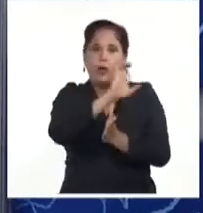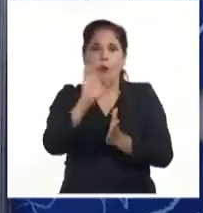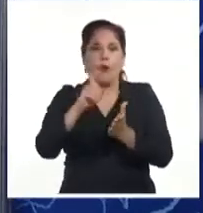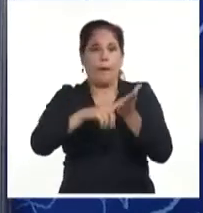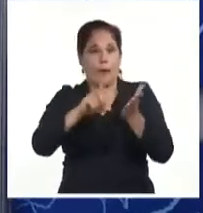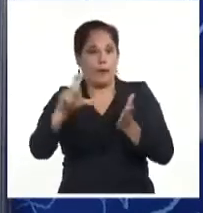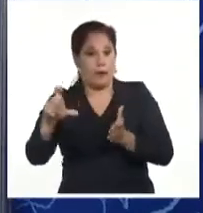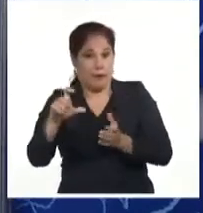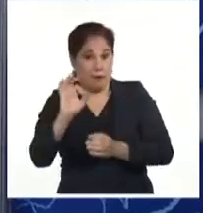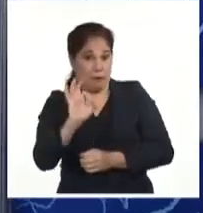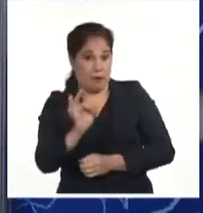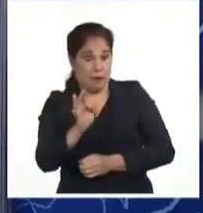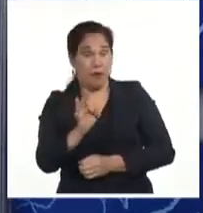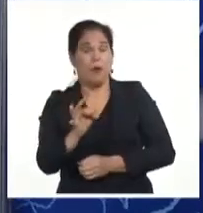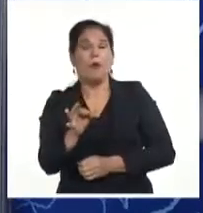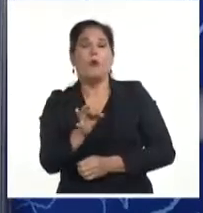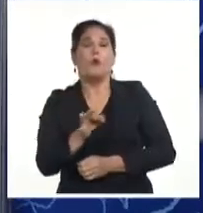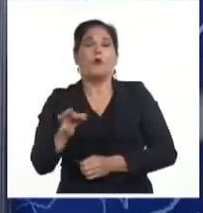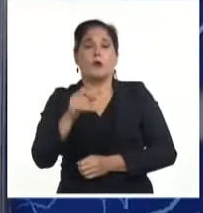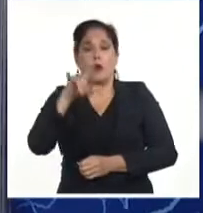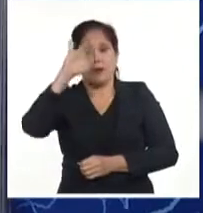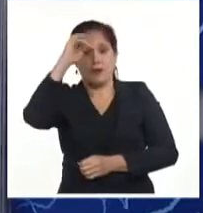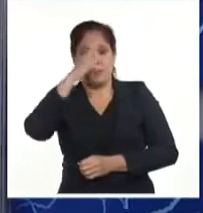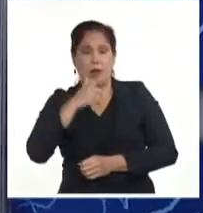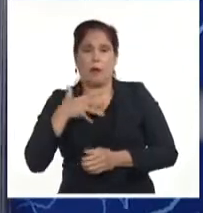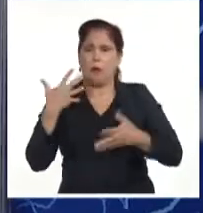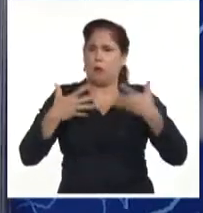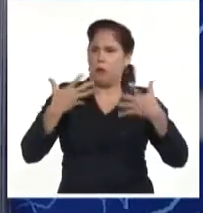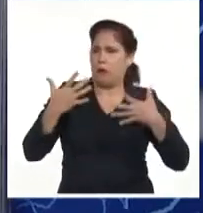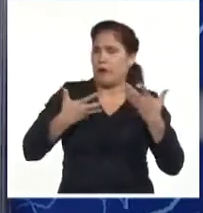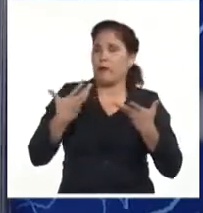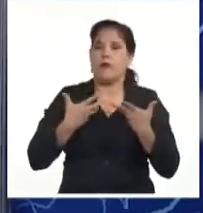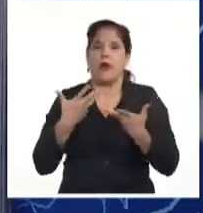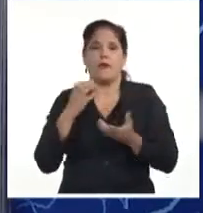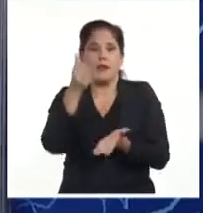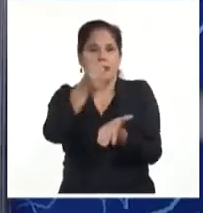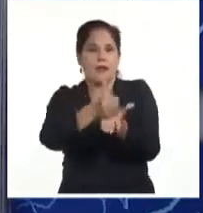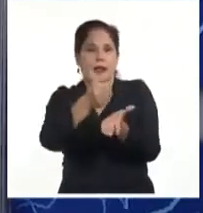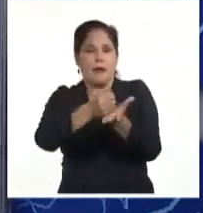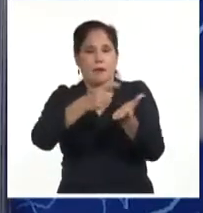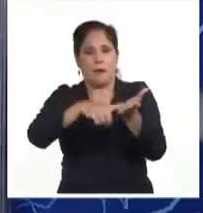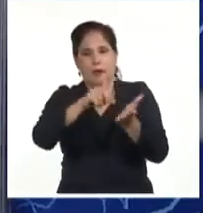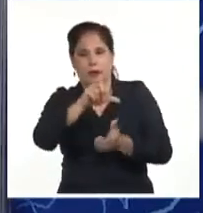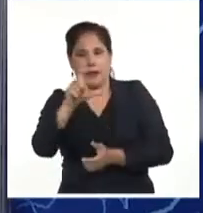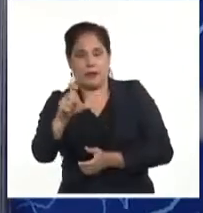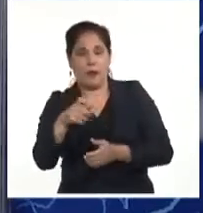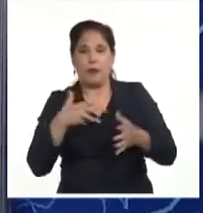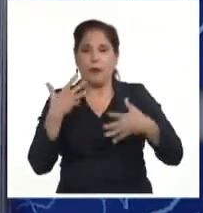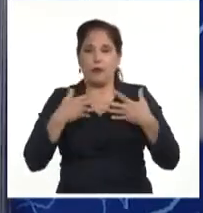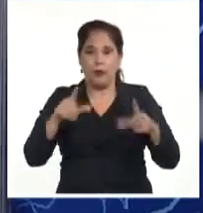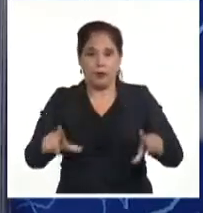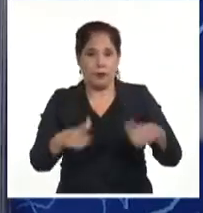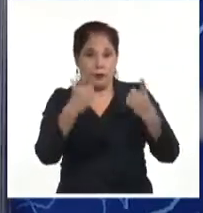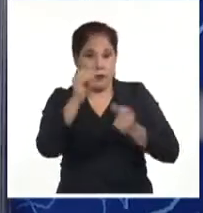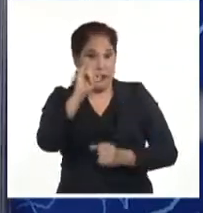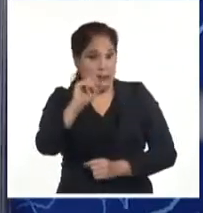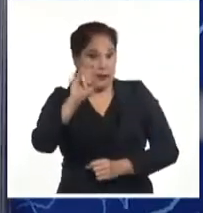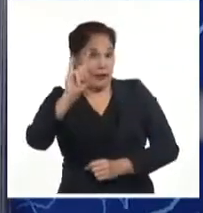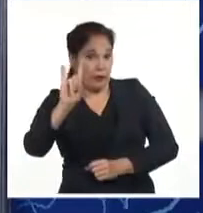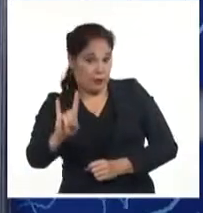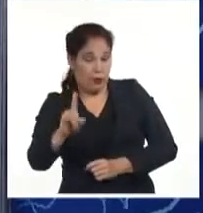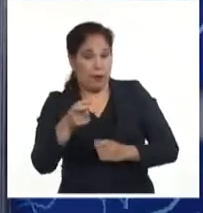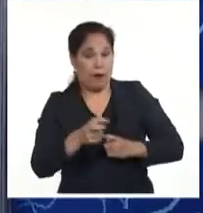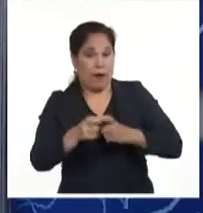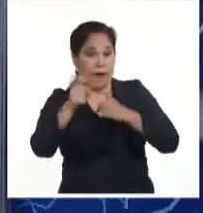Partido, Nico López, el acto político-cultural de los trabajadores de la sede del Comité Central, con motivo del aniversario 69 del